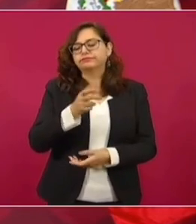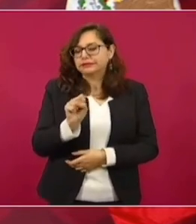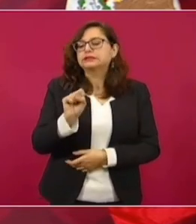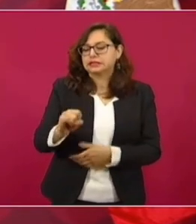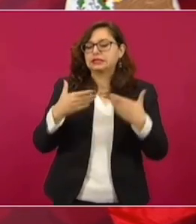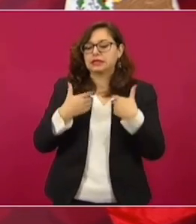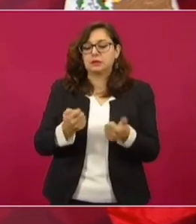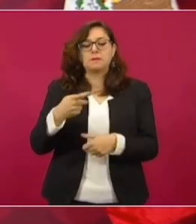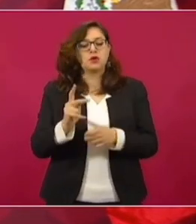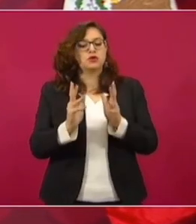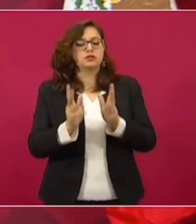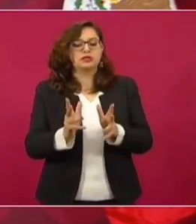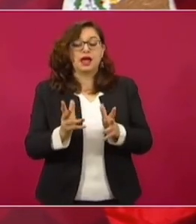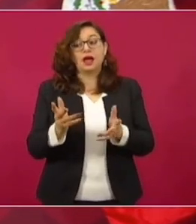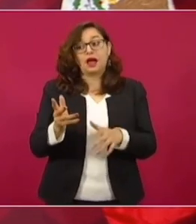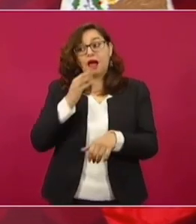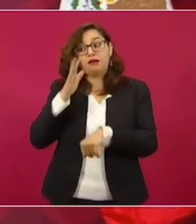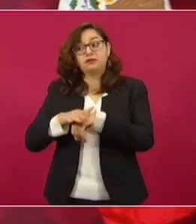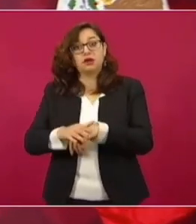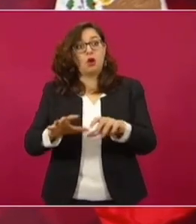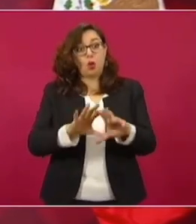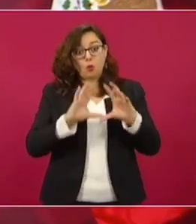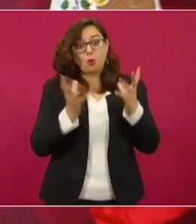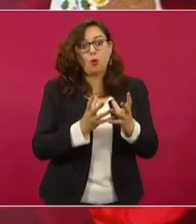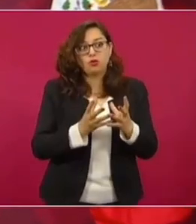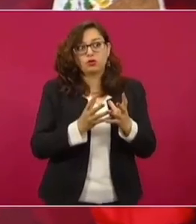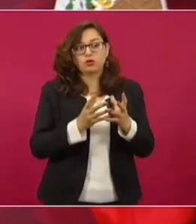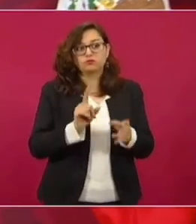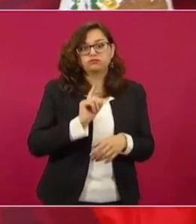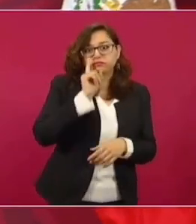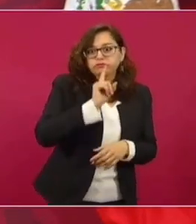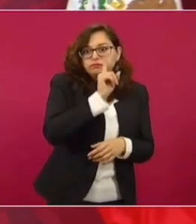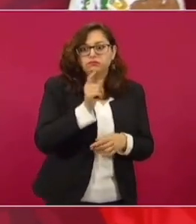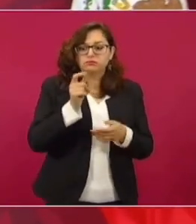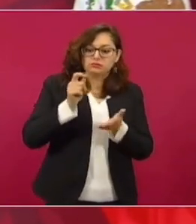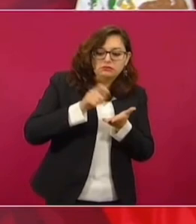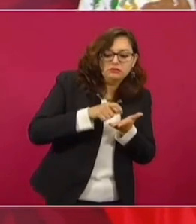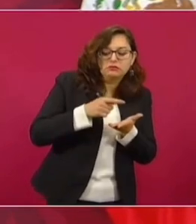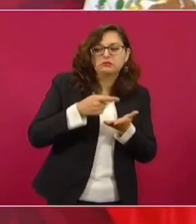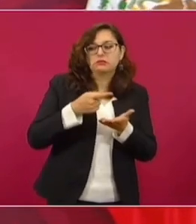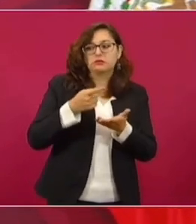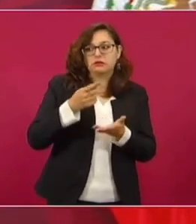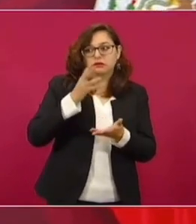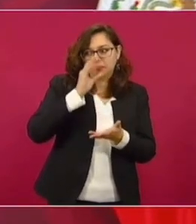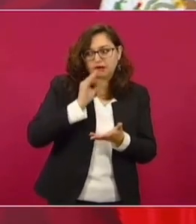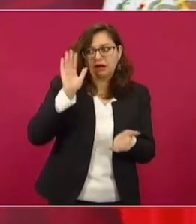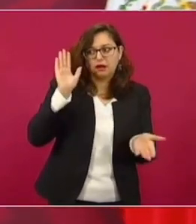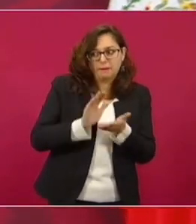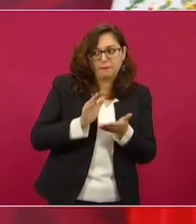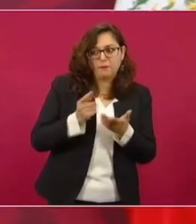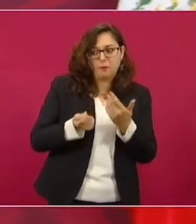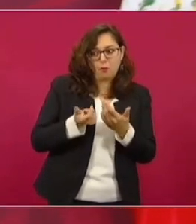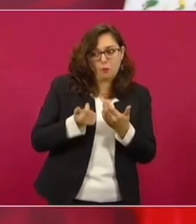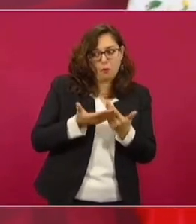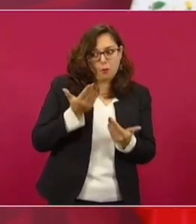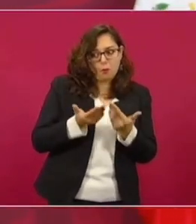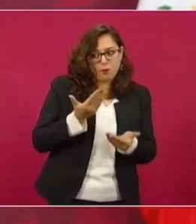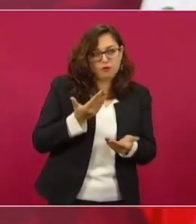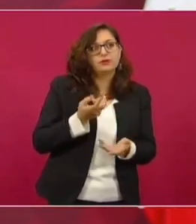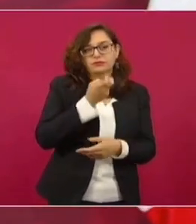el doctor López-Gatello, el doctor Alcocer, hay escasez de pruebas y de reactivos a nivel mundial y por eso hay toda una